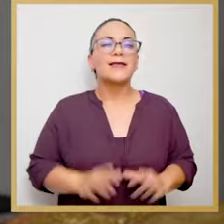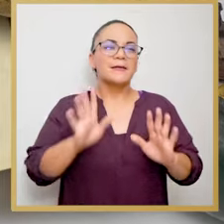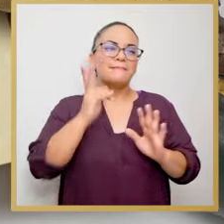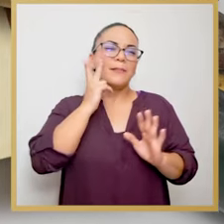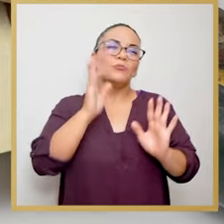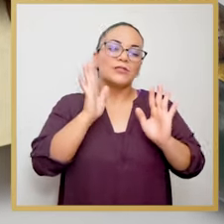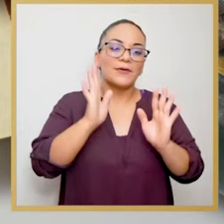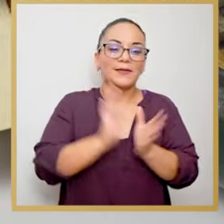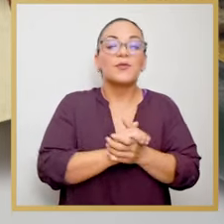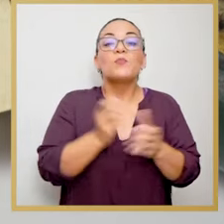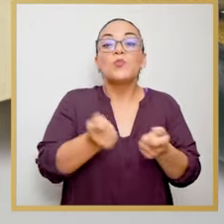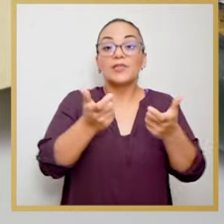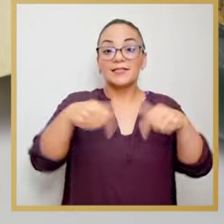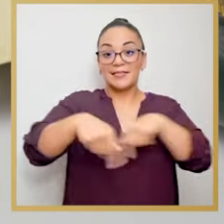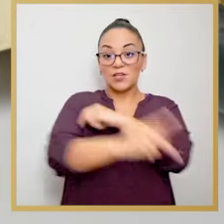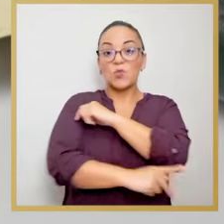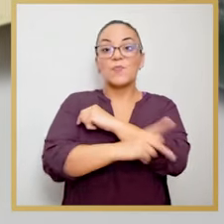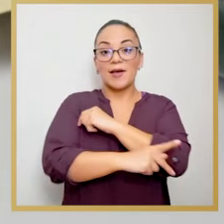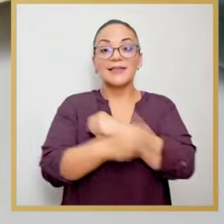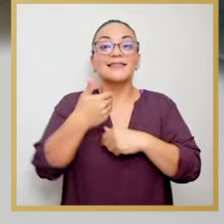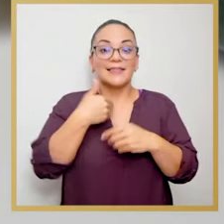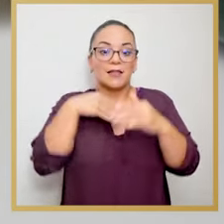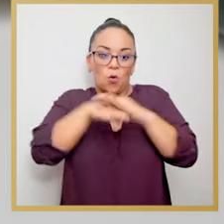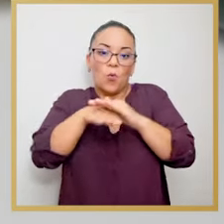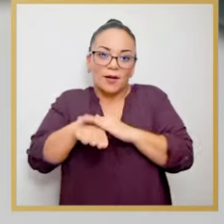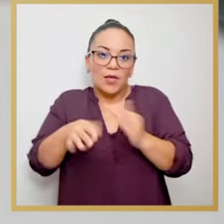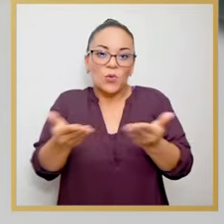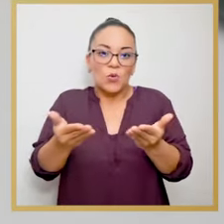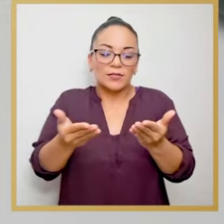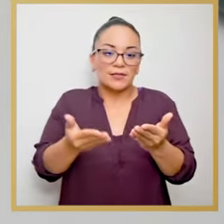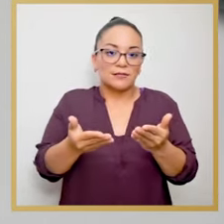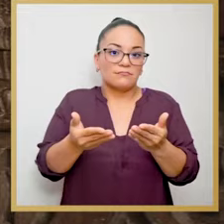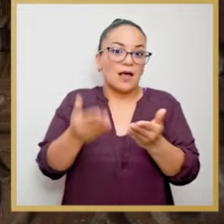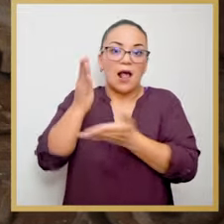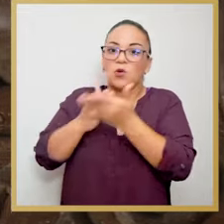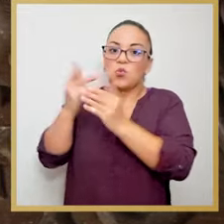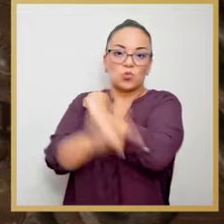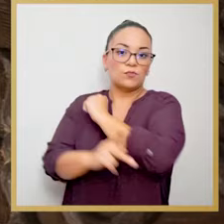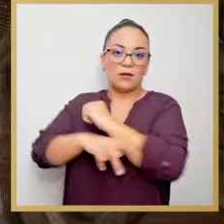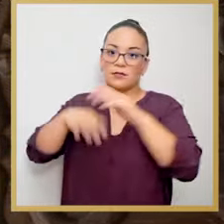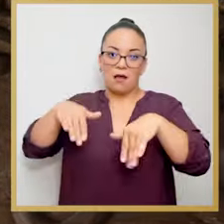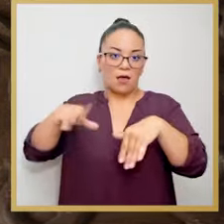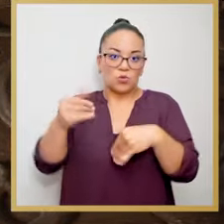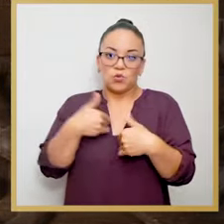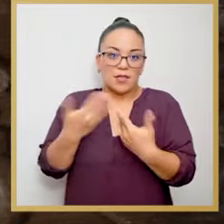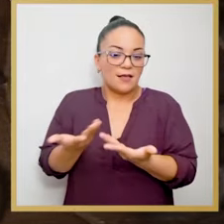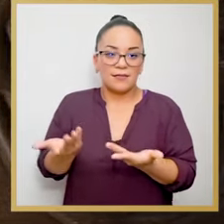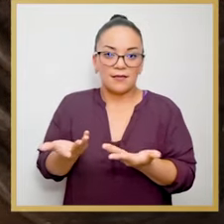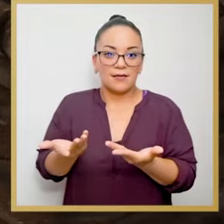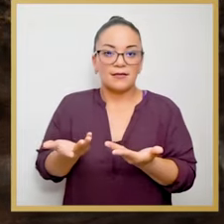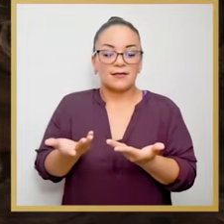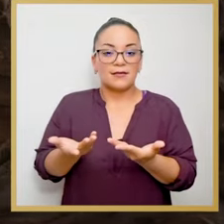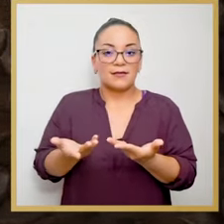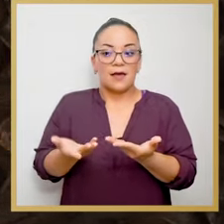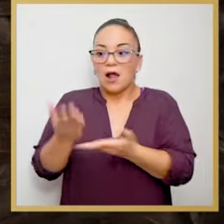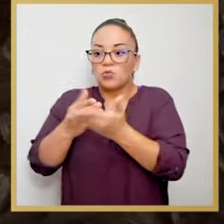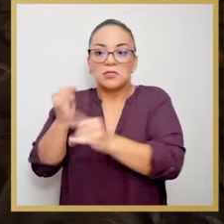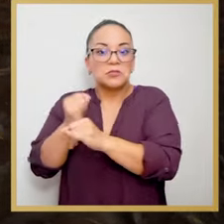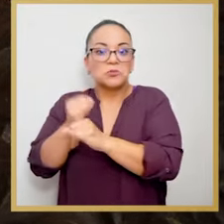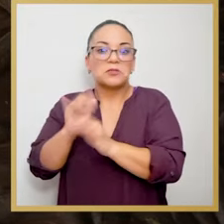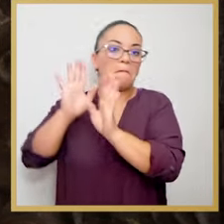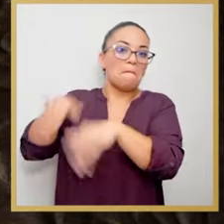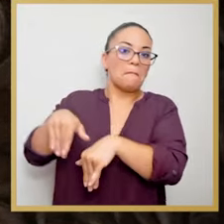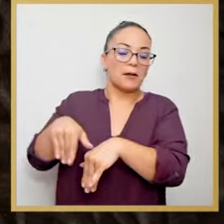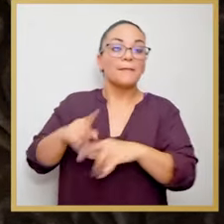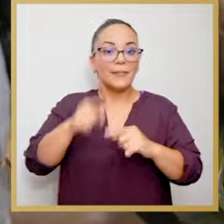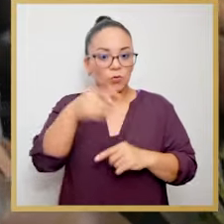Veámoslo así, digamos. Por dicho, es un país que tiene colecciones. Hay países que no tienen colecciones ni instituciones que pueden este patrimonio